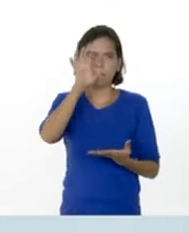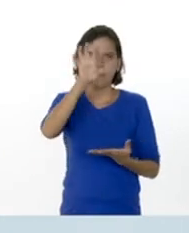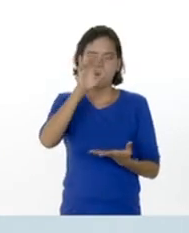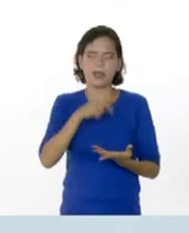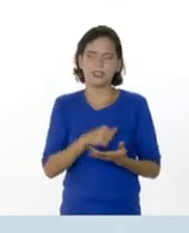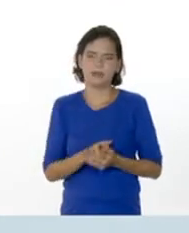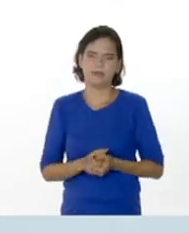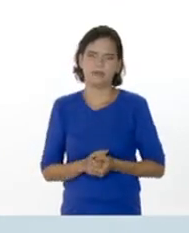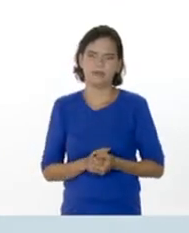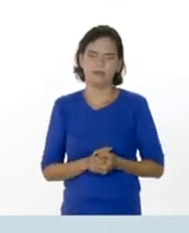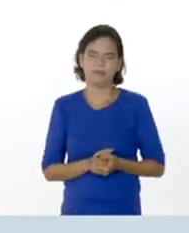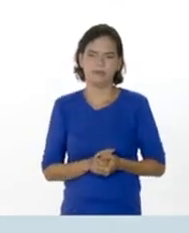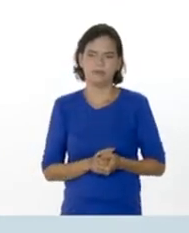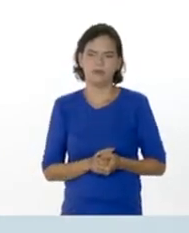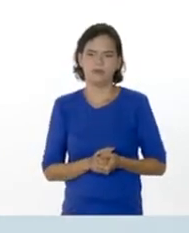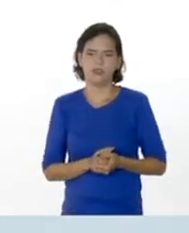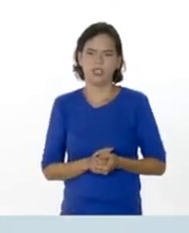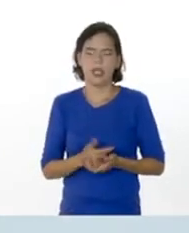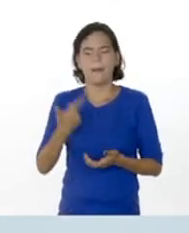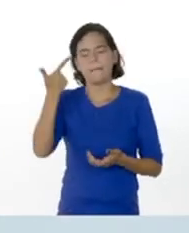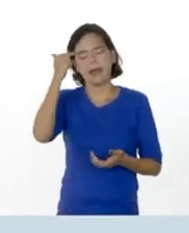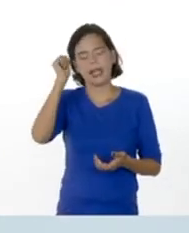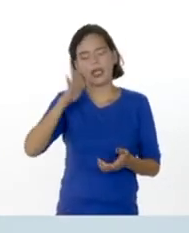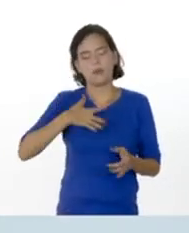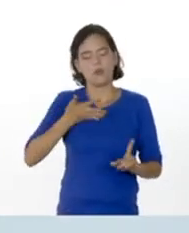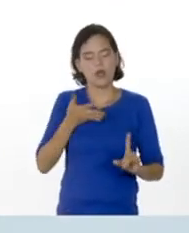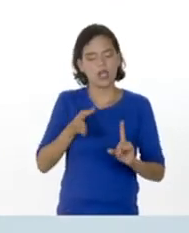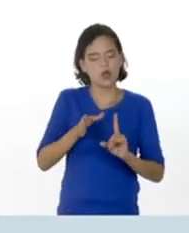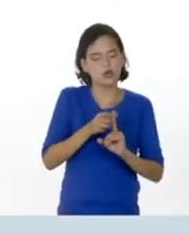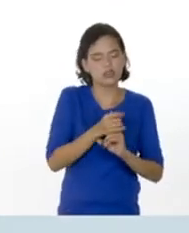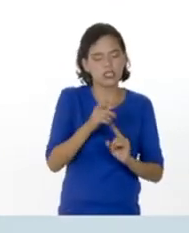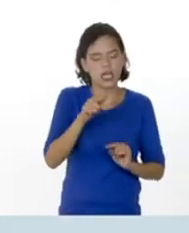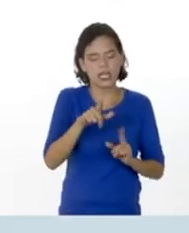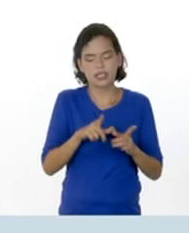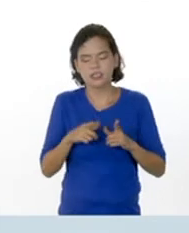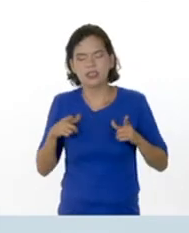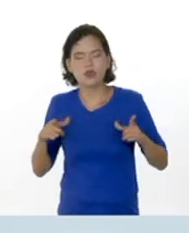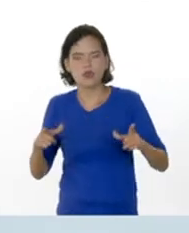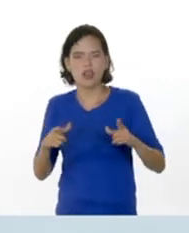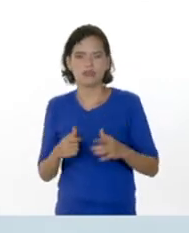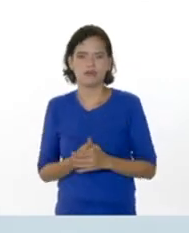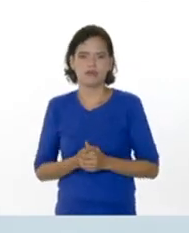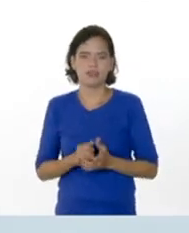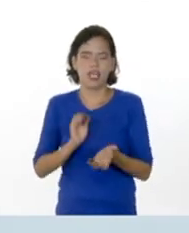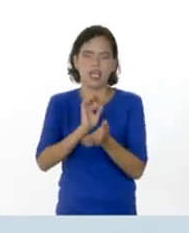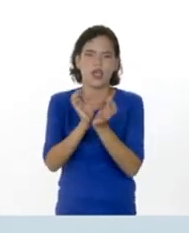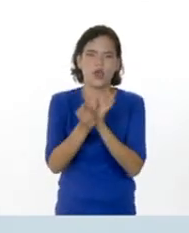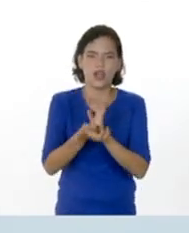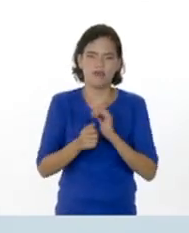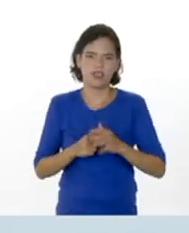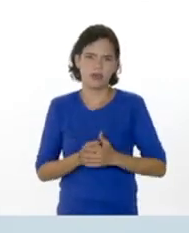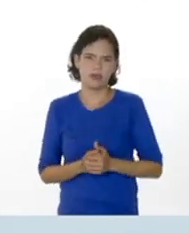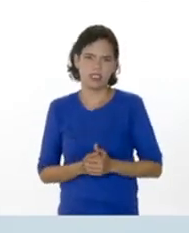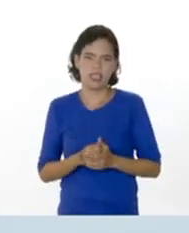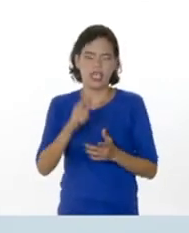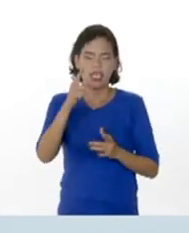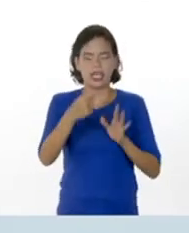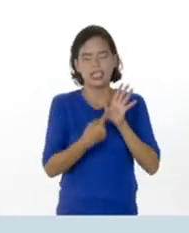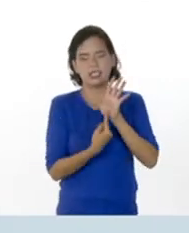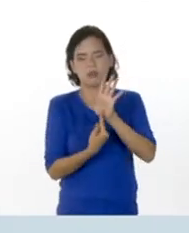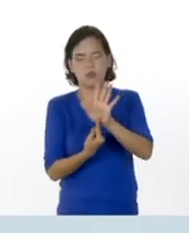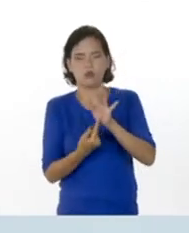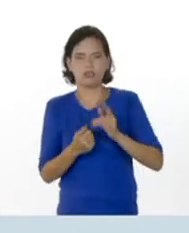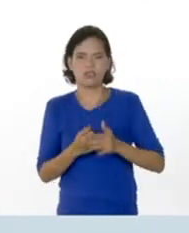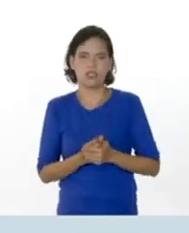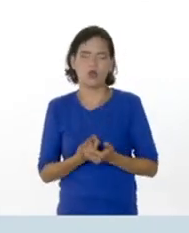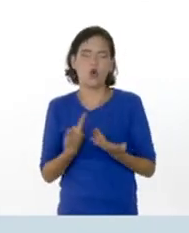geográficas, para que ellos puedan ubicarse en ese sitio o en ese lugar geográficamente que les estamos mostrando o del